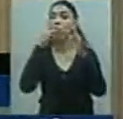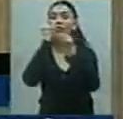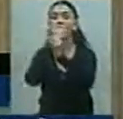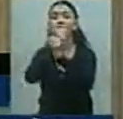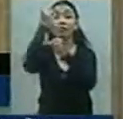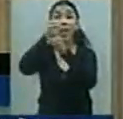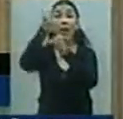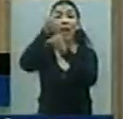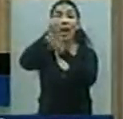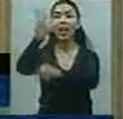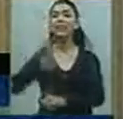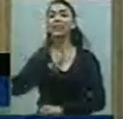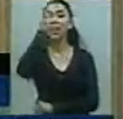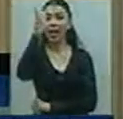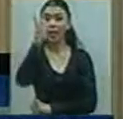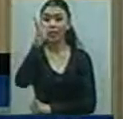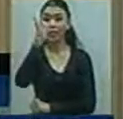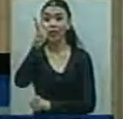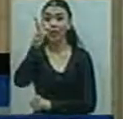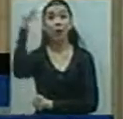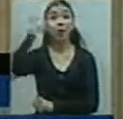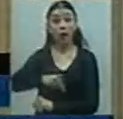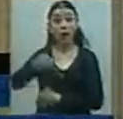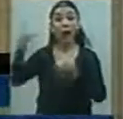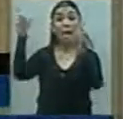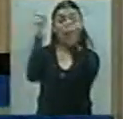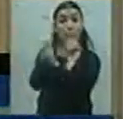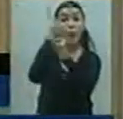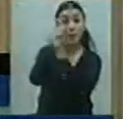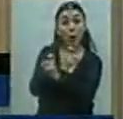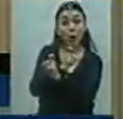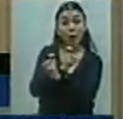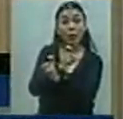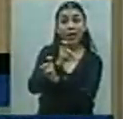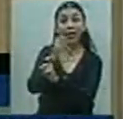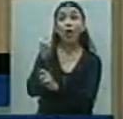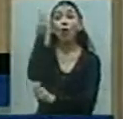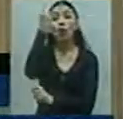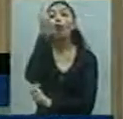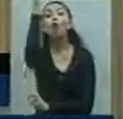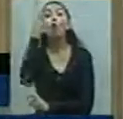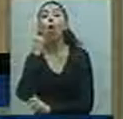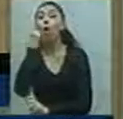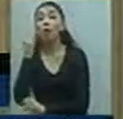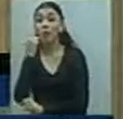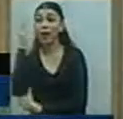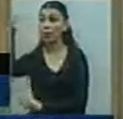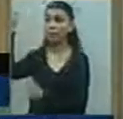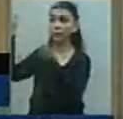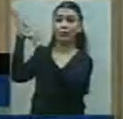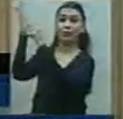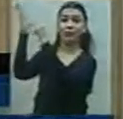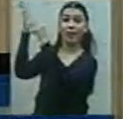sale el candidato a Parísio a hablar por radio, a decir cosas que son totalmente